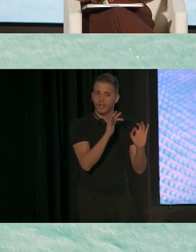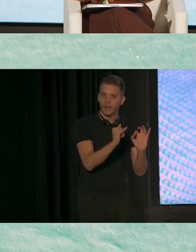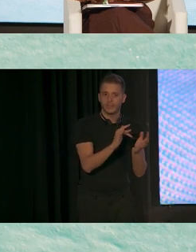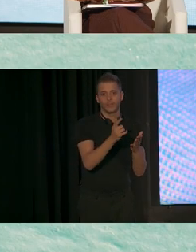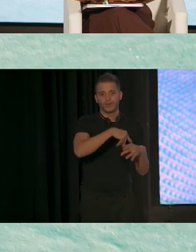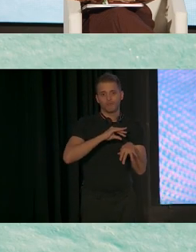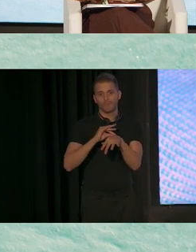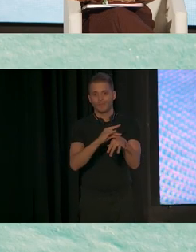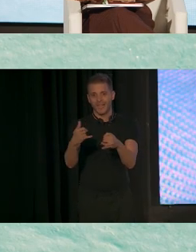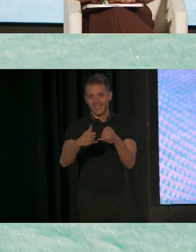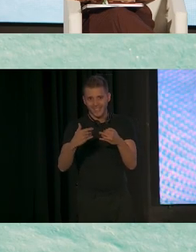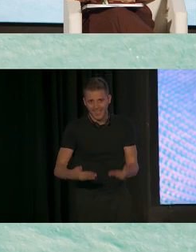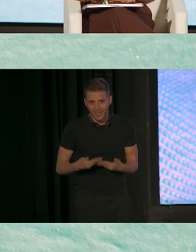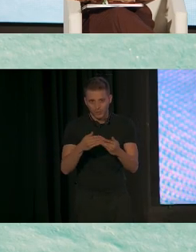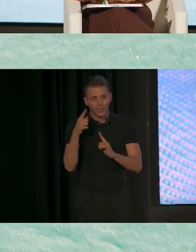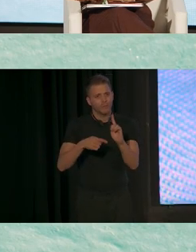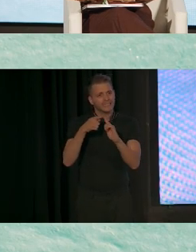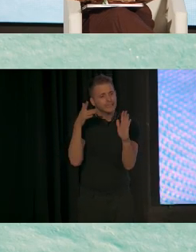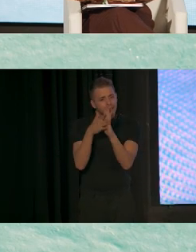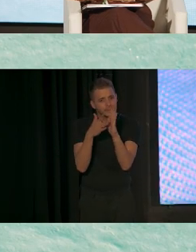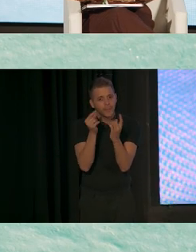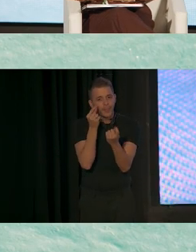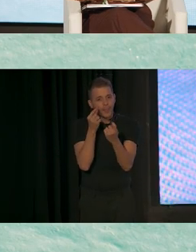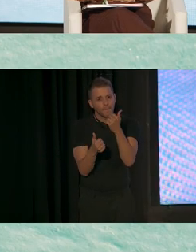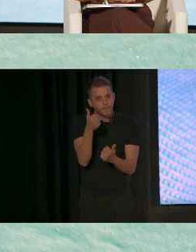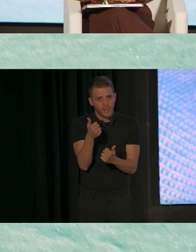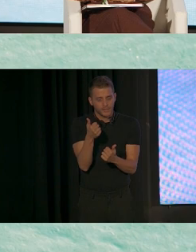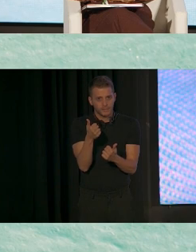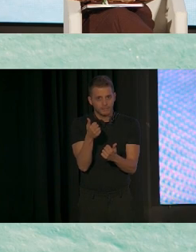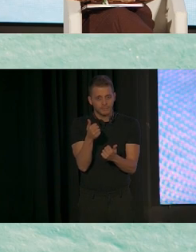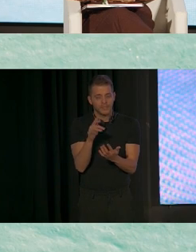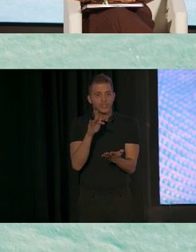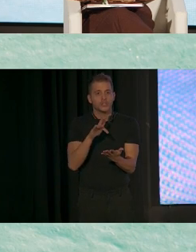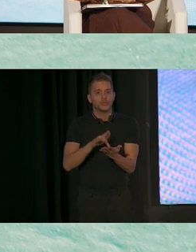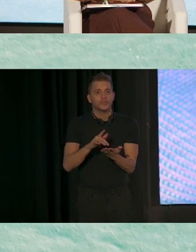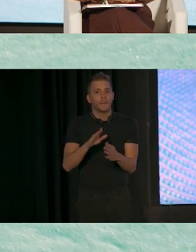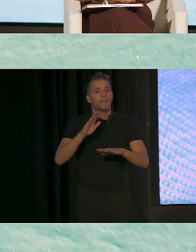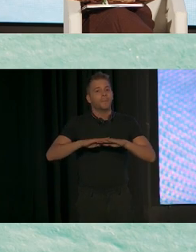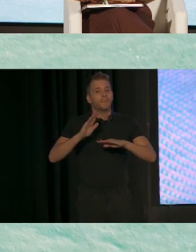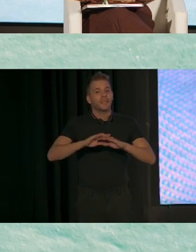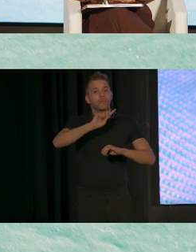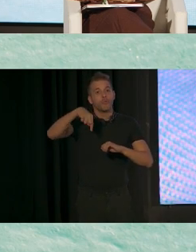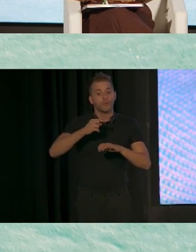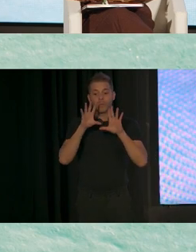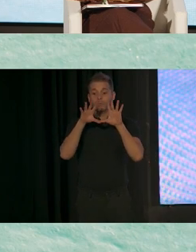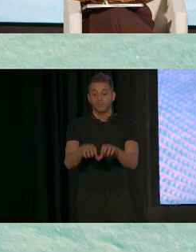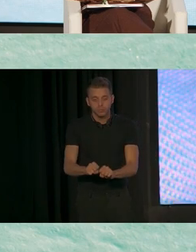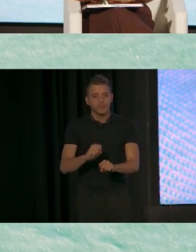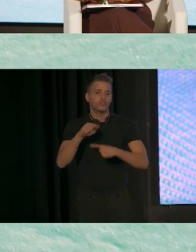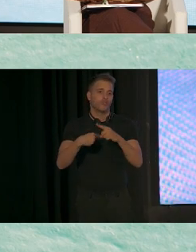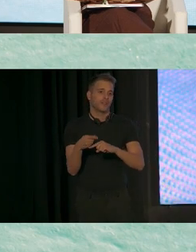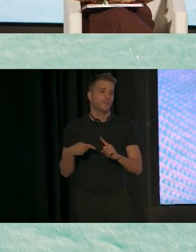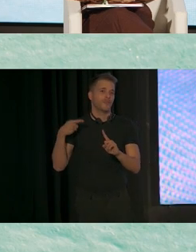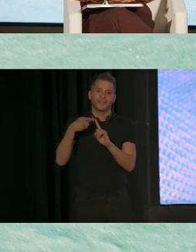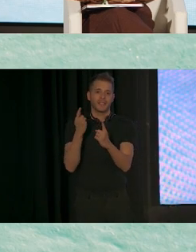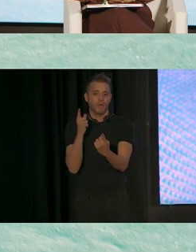para poder asistir con más detalles y bloqueamos por lo menos una hora para hablar con las familias. Solo da tiempo